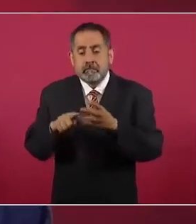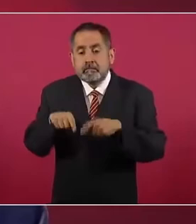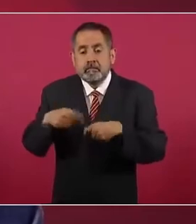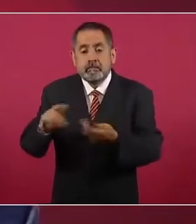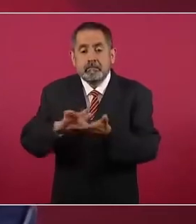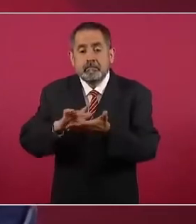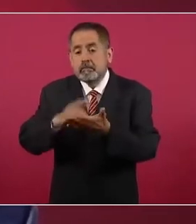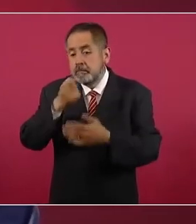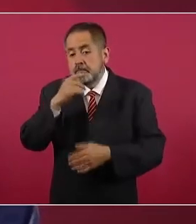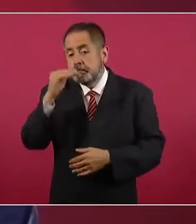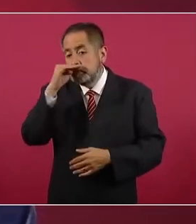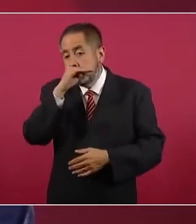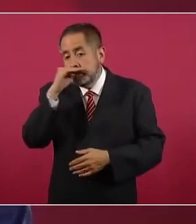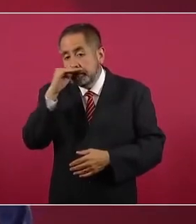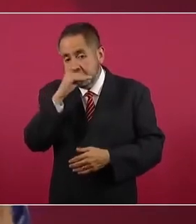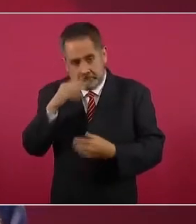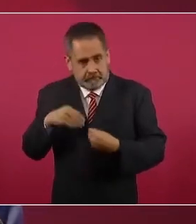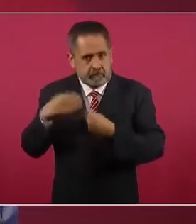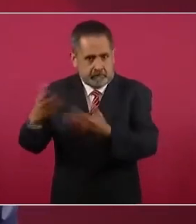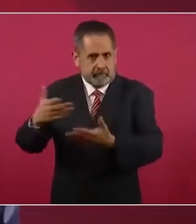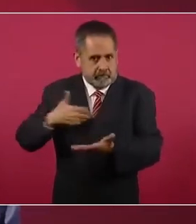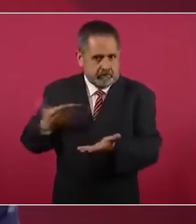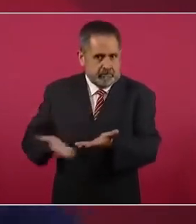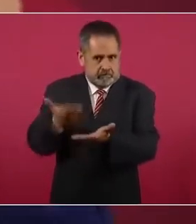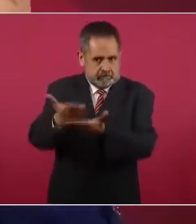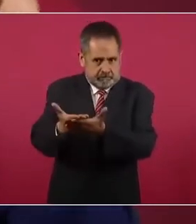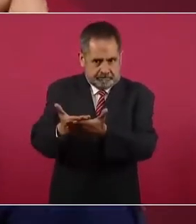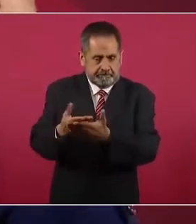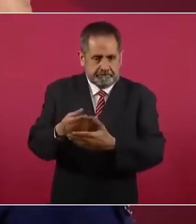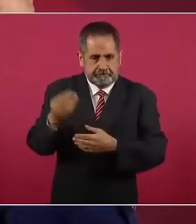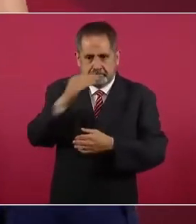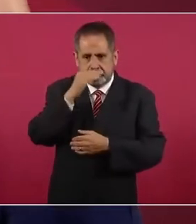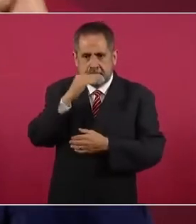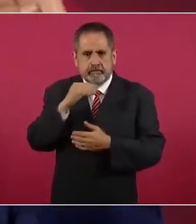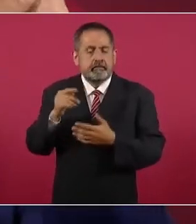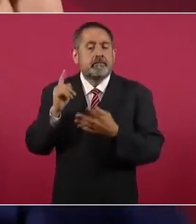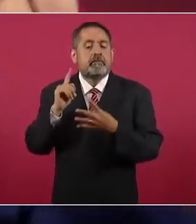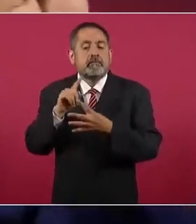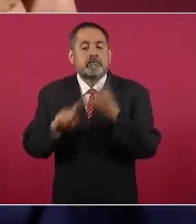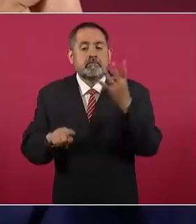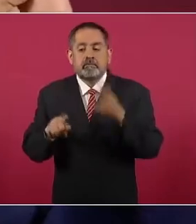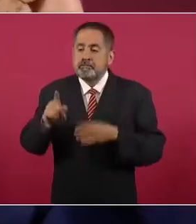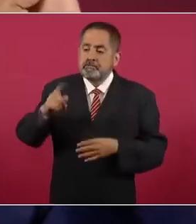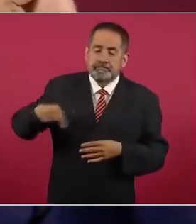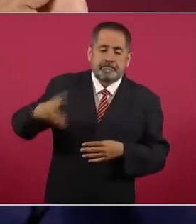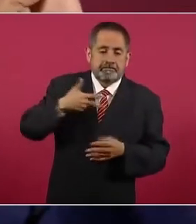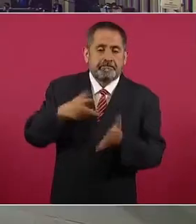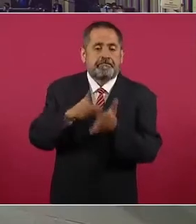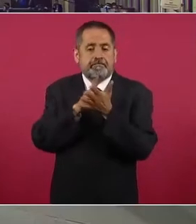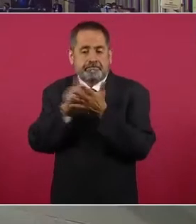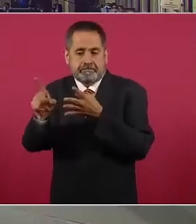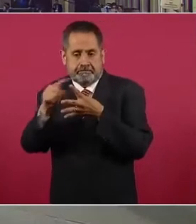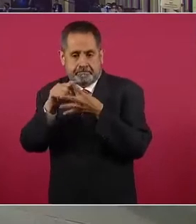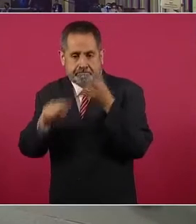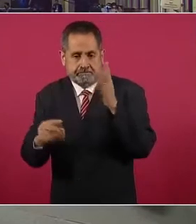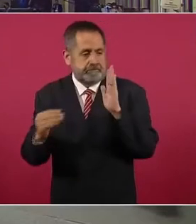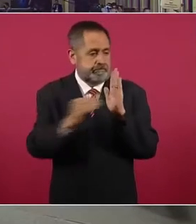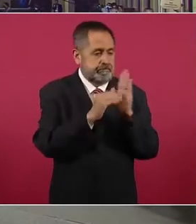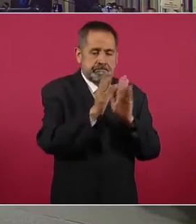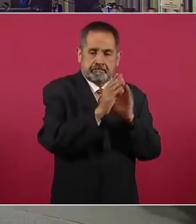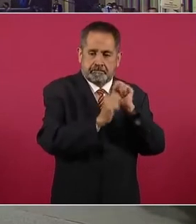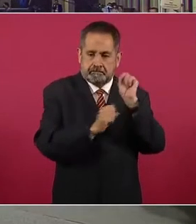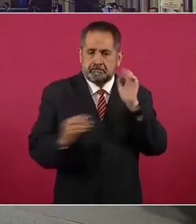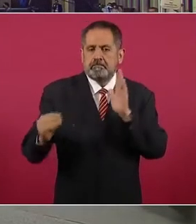gratuitos y que se convirtieran en derechos constitucionales